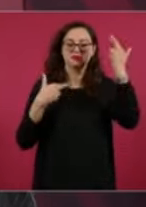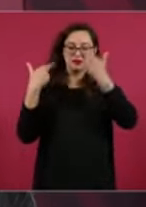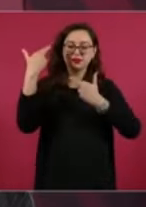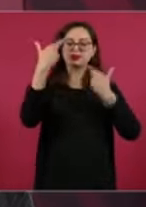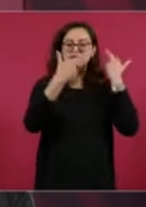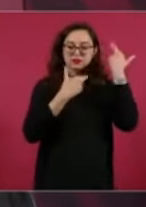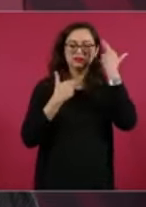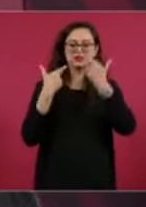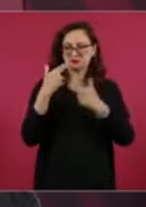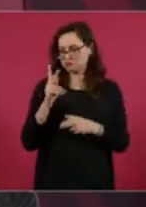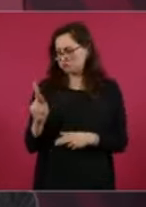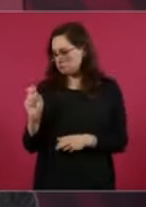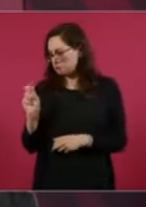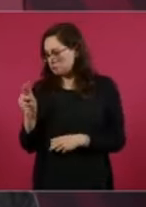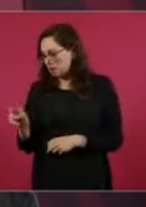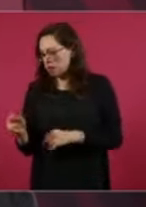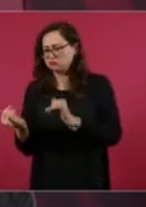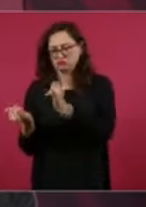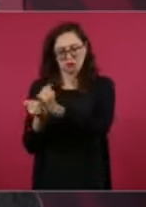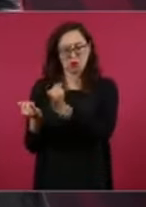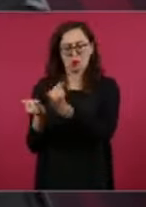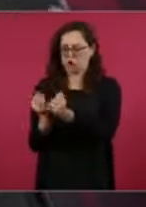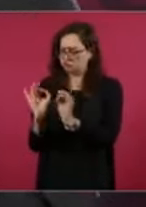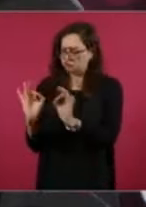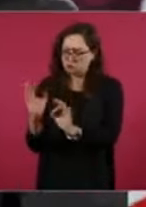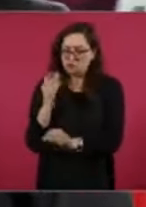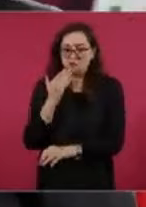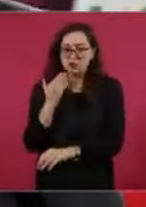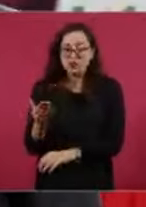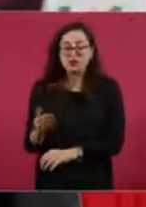Y si pueden, aunque no es fácil,